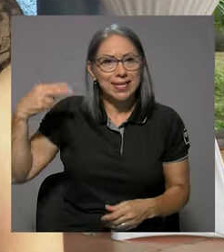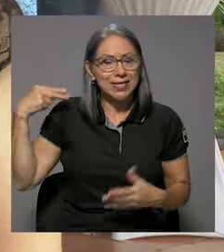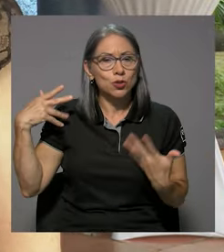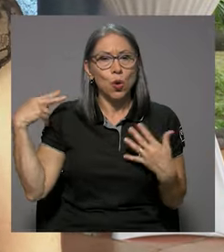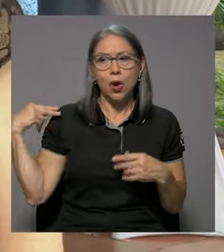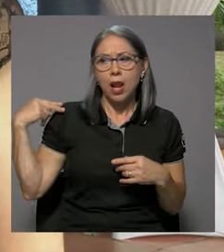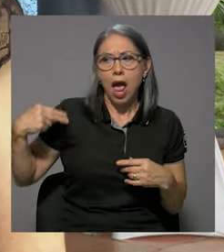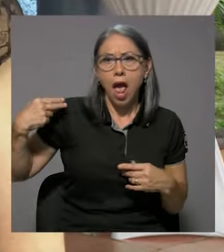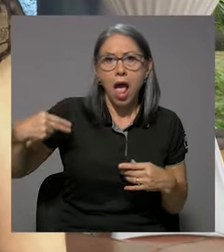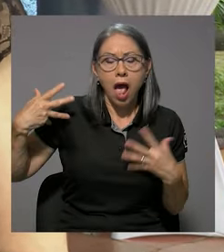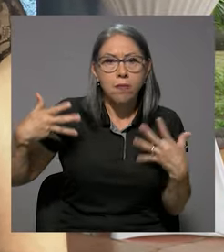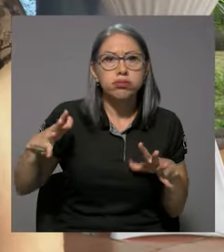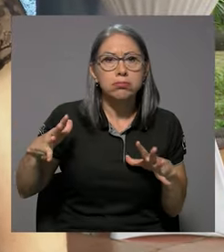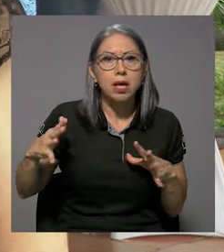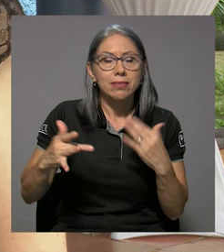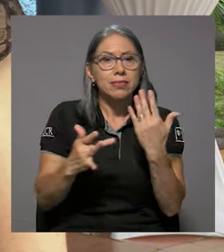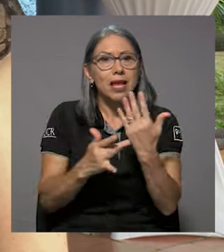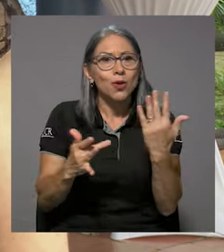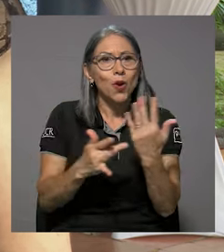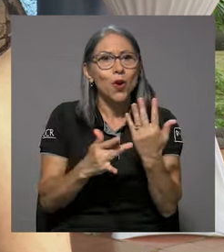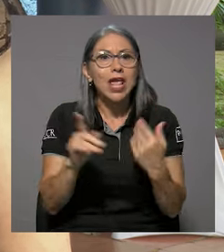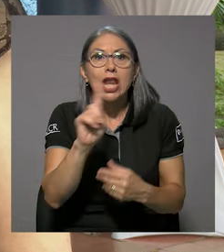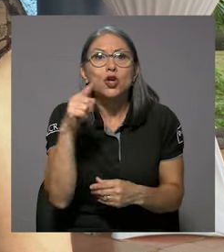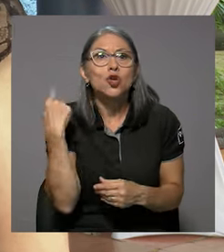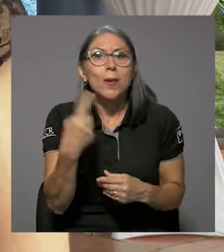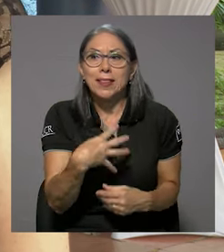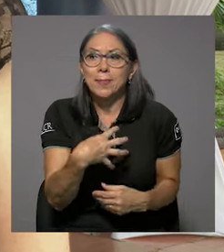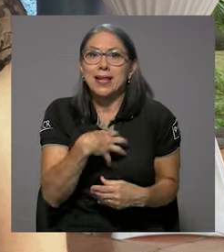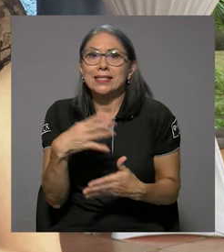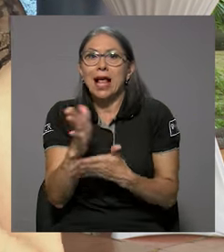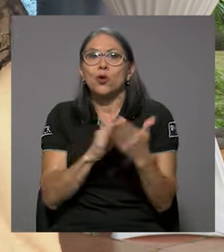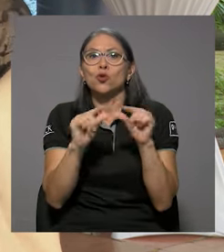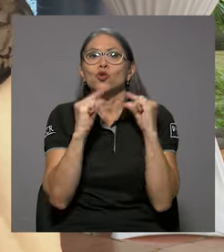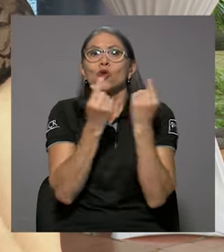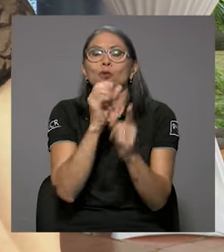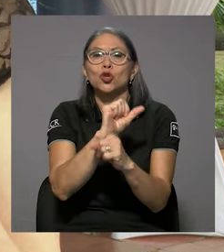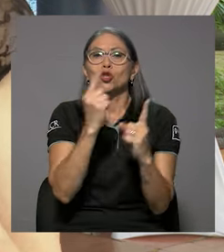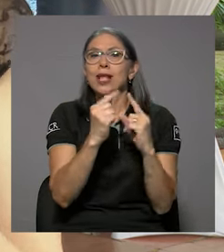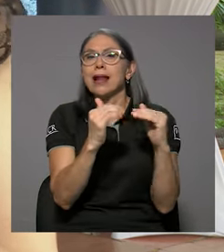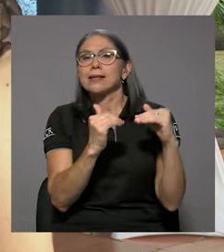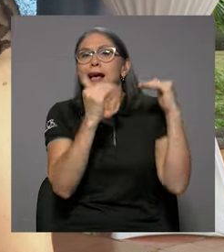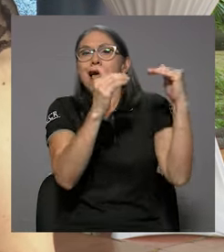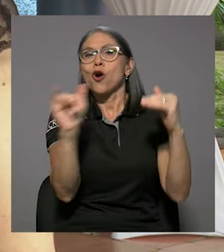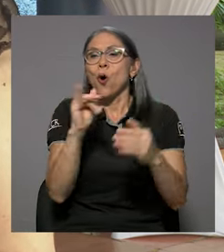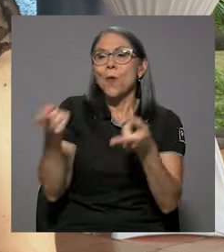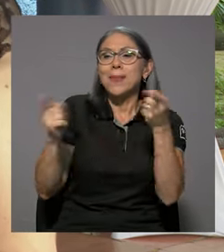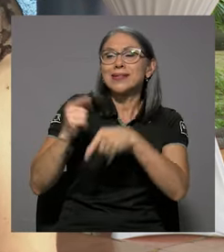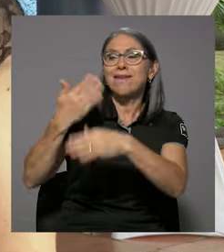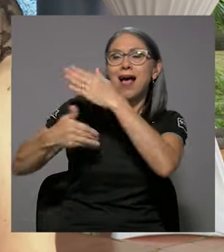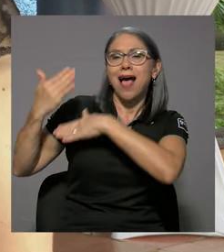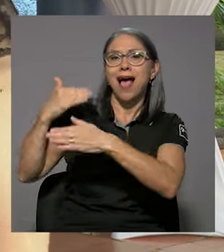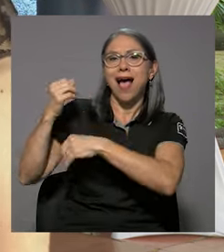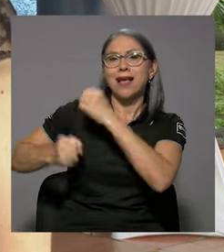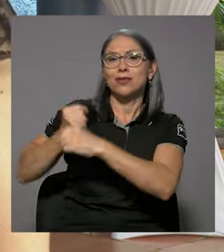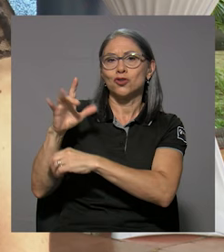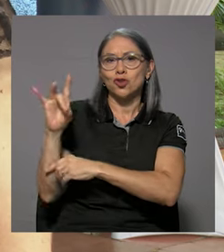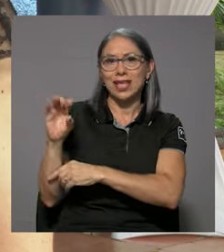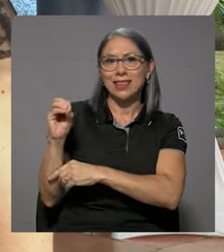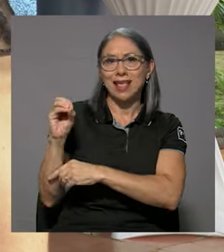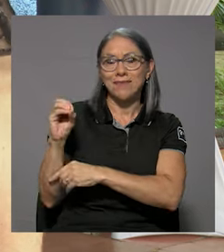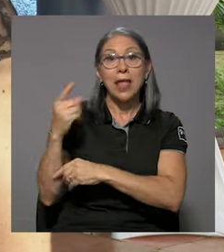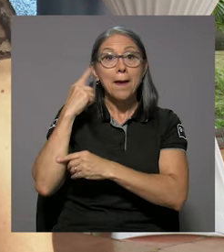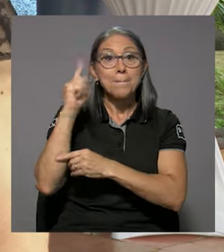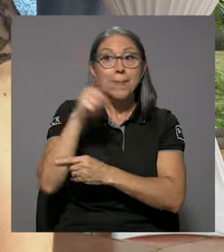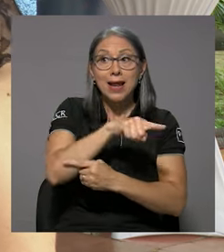digamos, de nuestra historia, donde la tecnología ya no es de ciertas clases sociales, como pasaba en la década del 80, del siglo